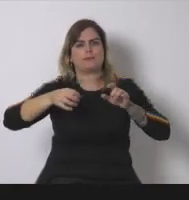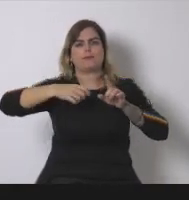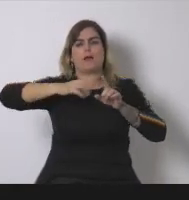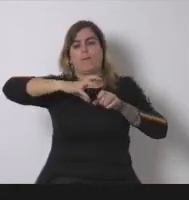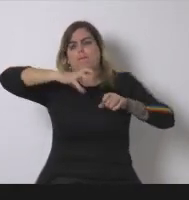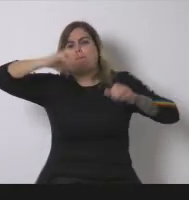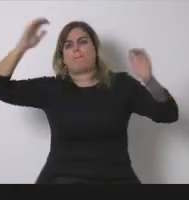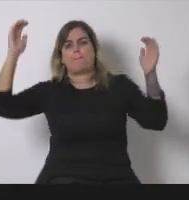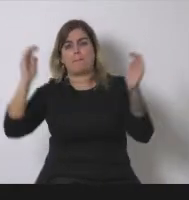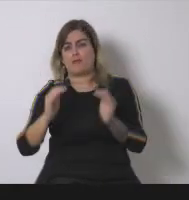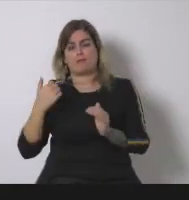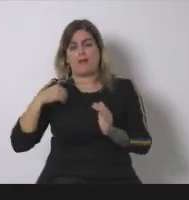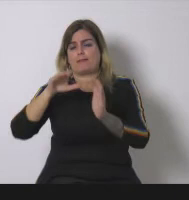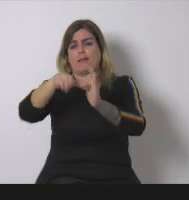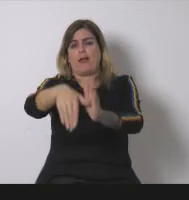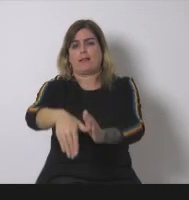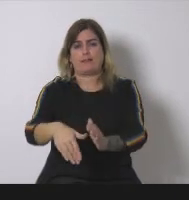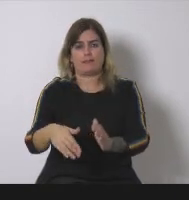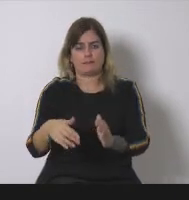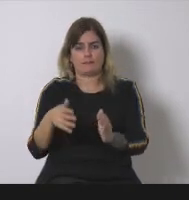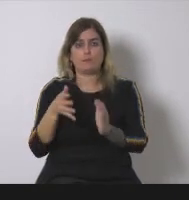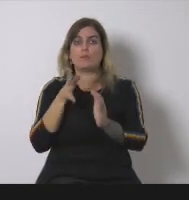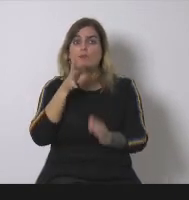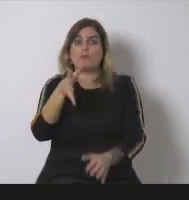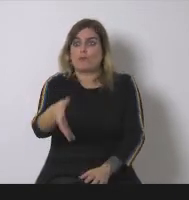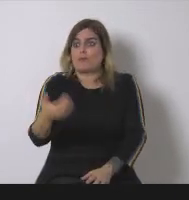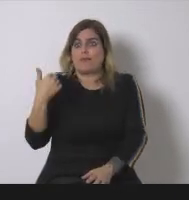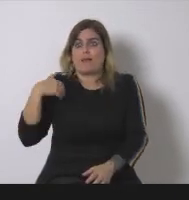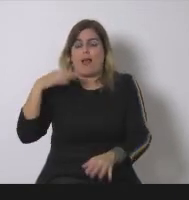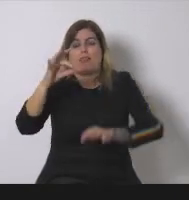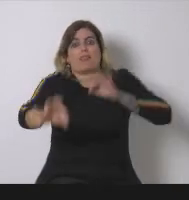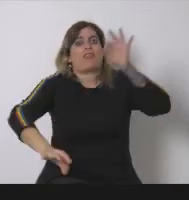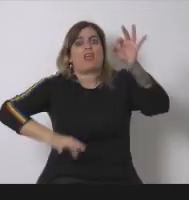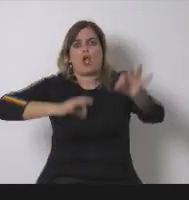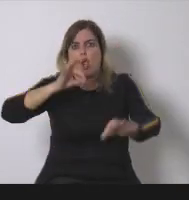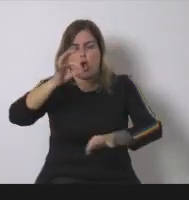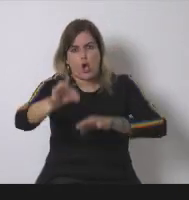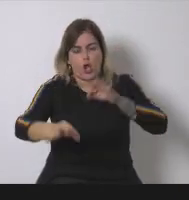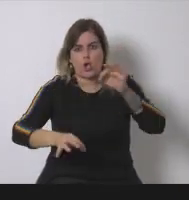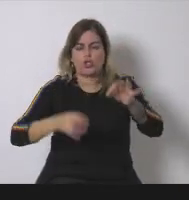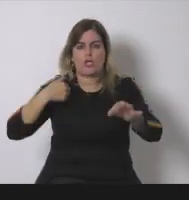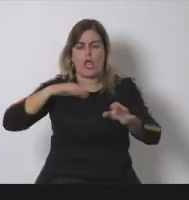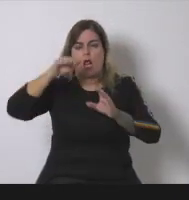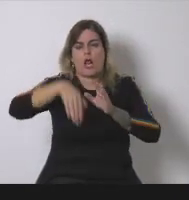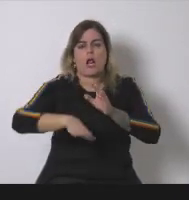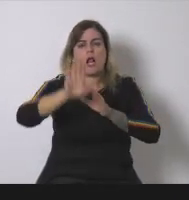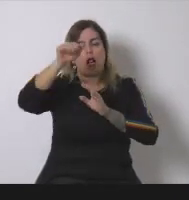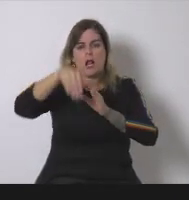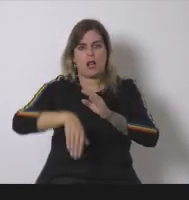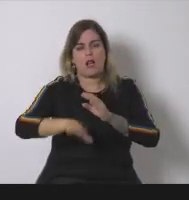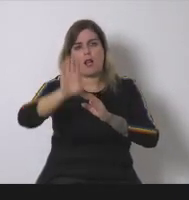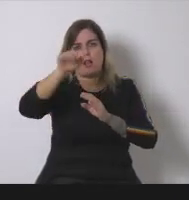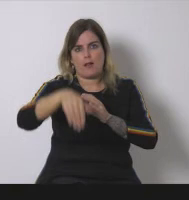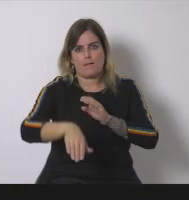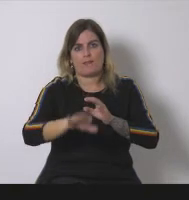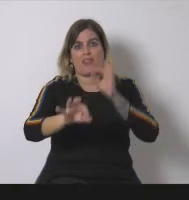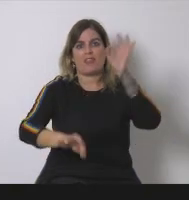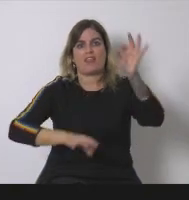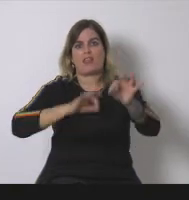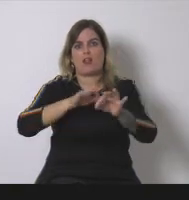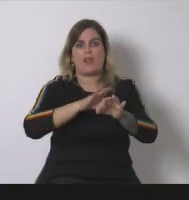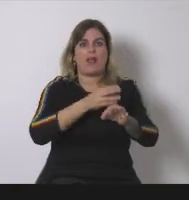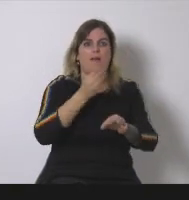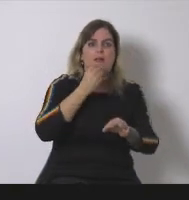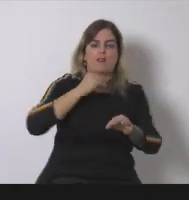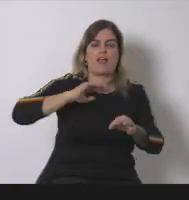activado los ciclos los feedback loops que se llaman los ciclos de alimentación positiva bueno se